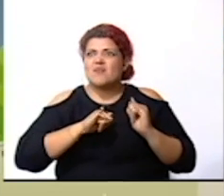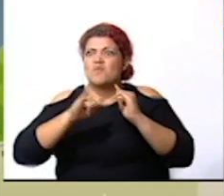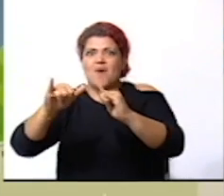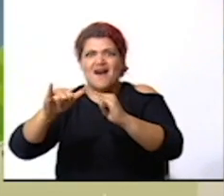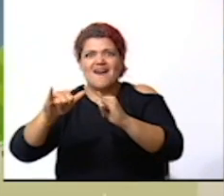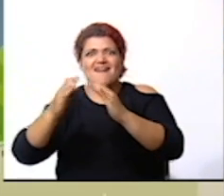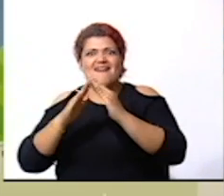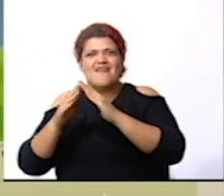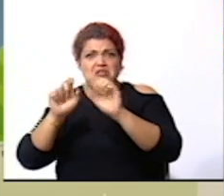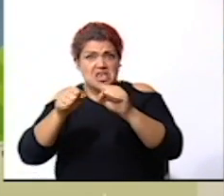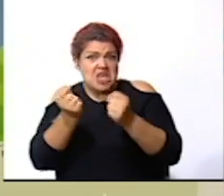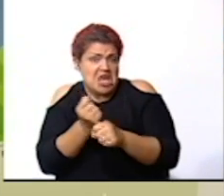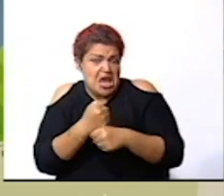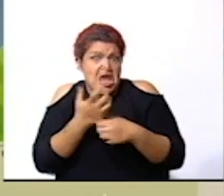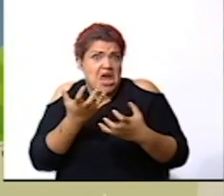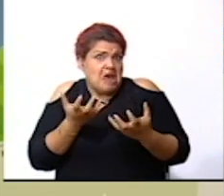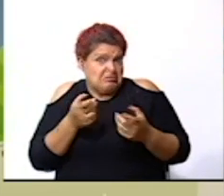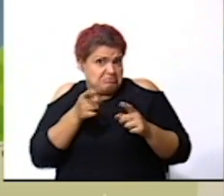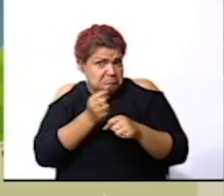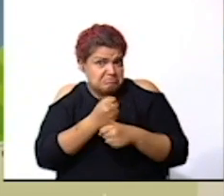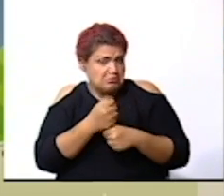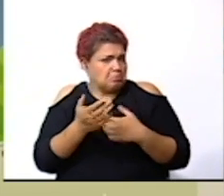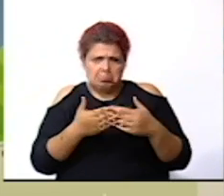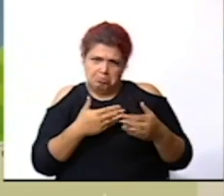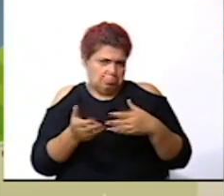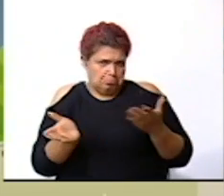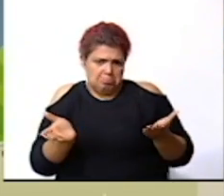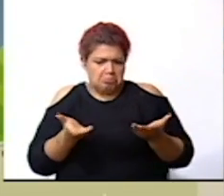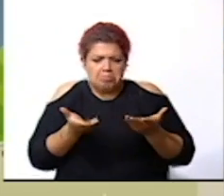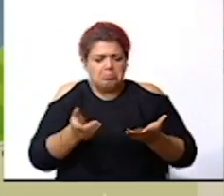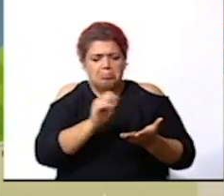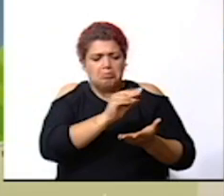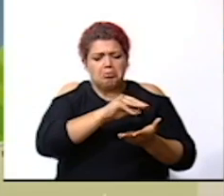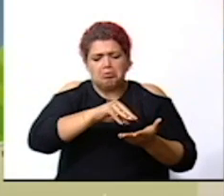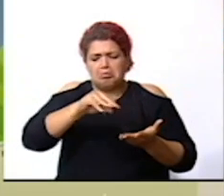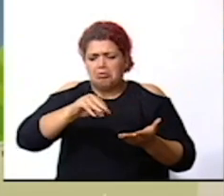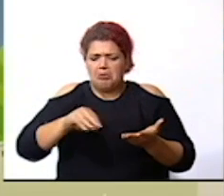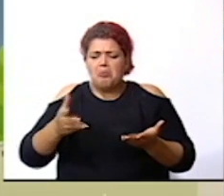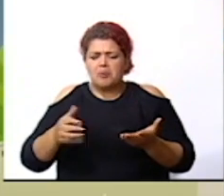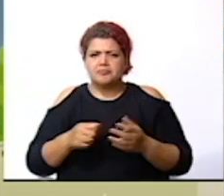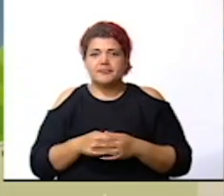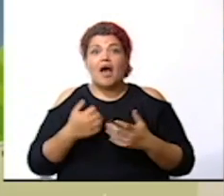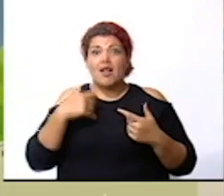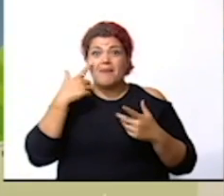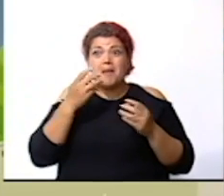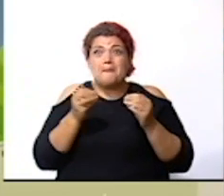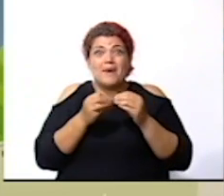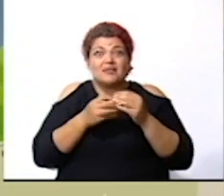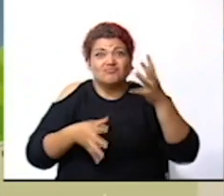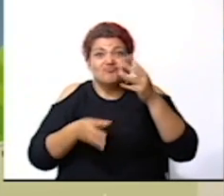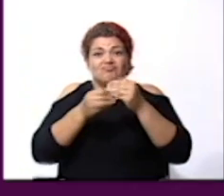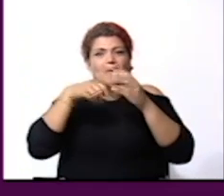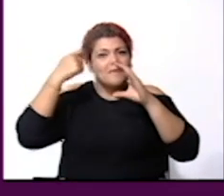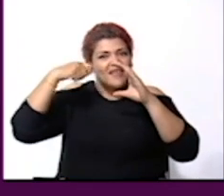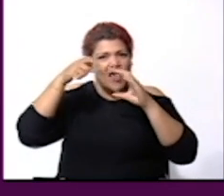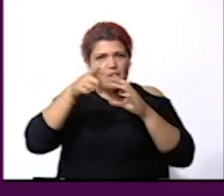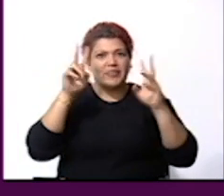para ampliar un poquito más acerca de este tema que les parece si vemos un vídeo pongan mucha atención